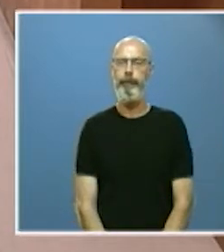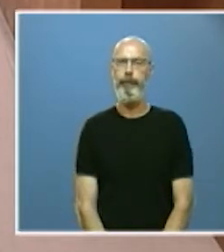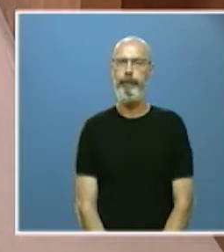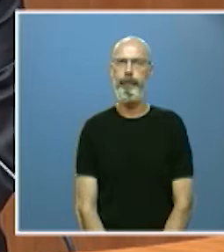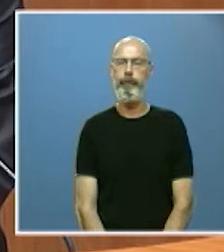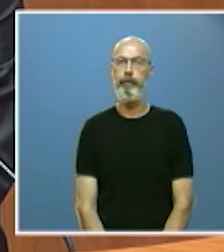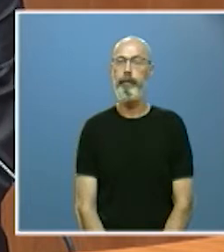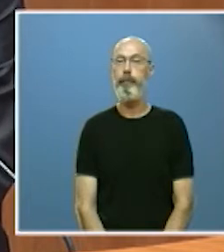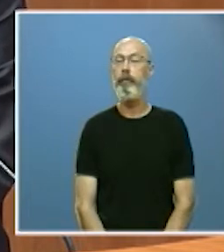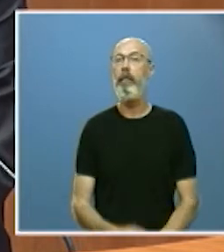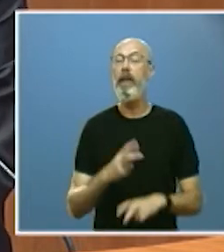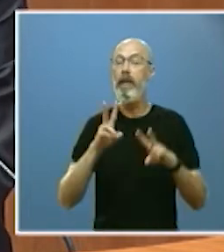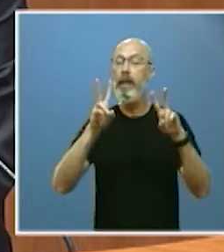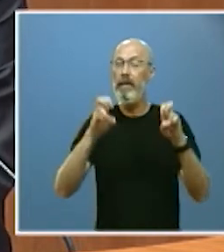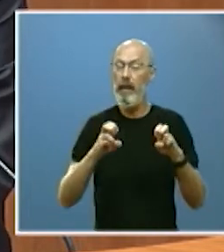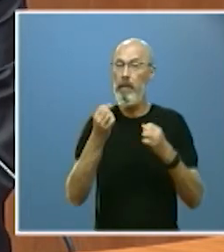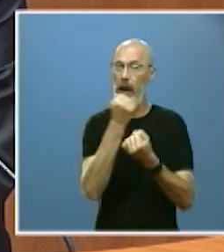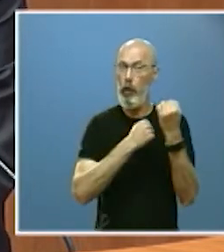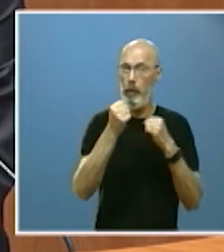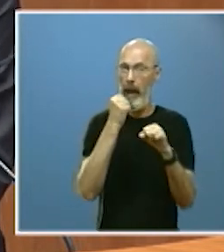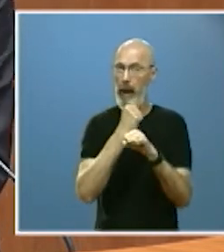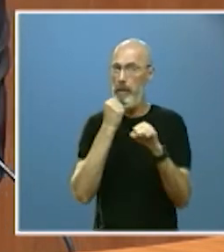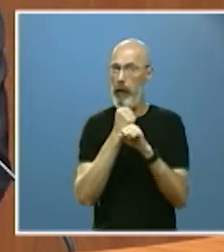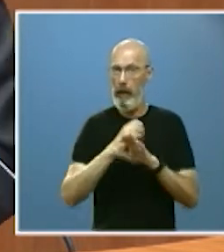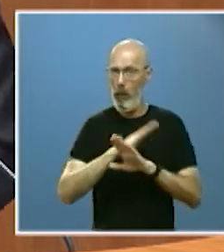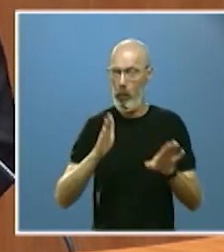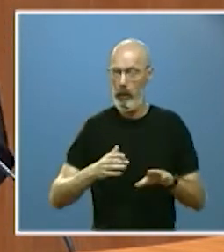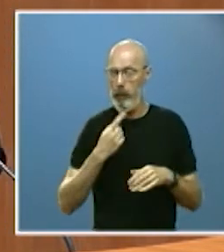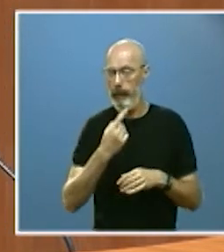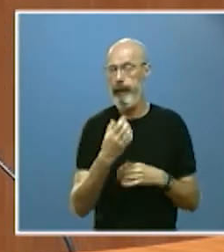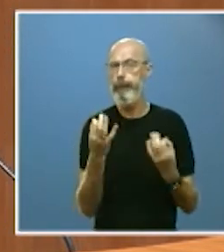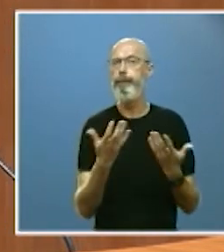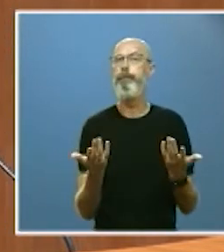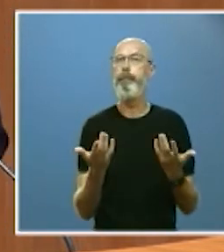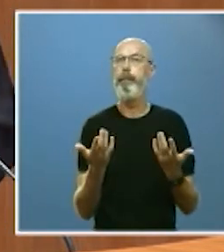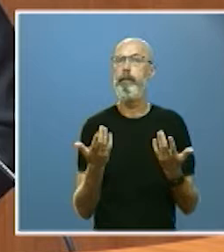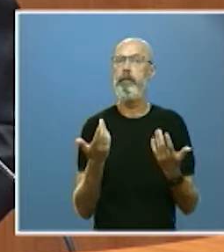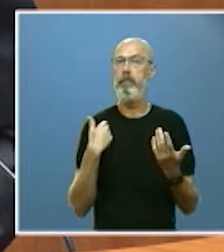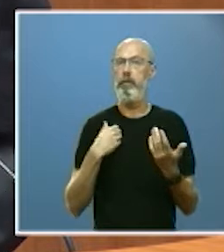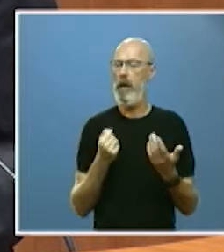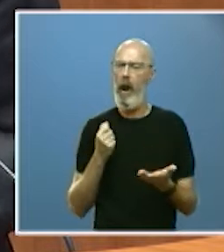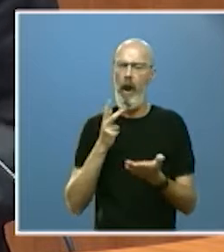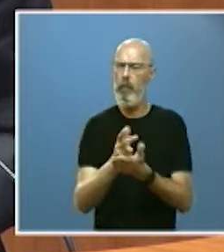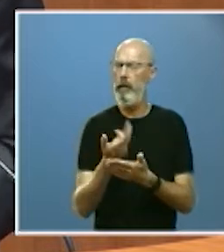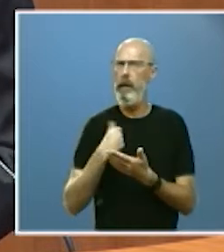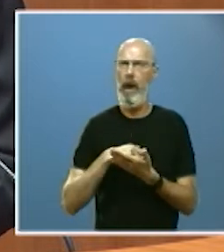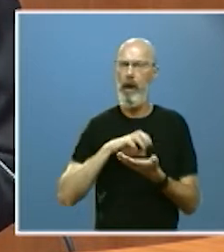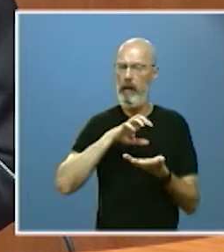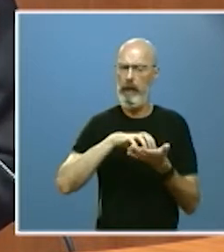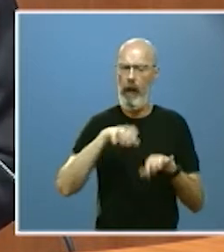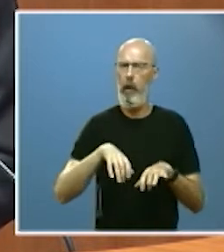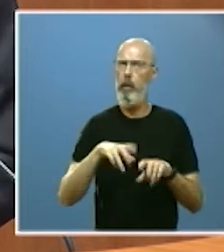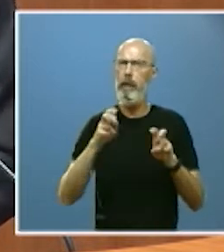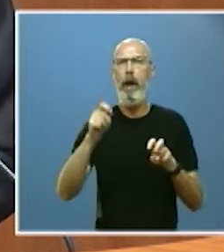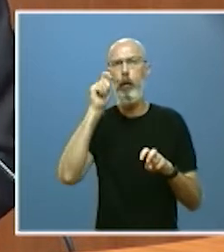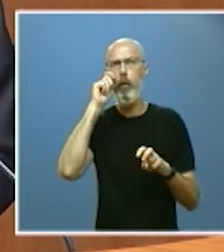Para concluir el capítulo dedicado a la economía y el empleo quiero también recordar la apuesta que la comunidad está haciendo por el turismo de calidad